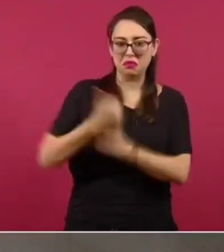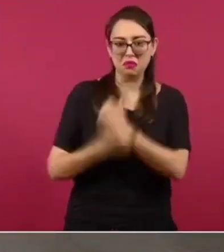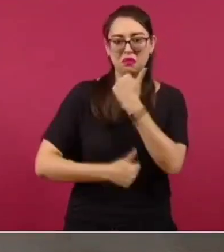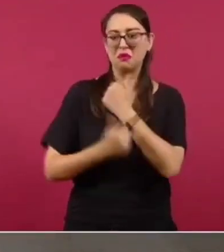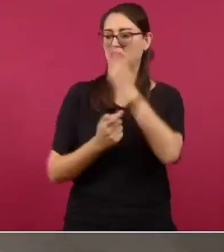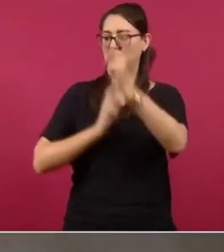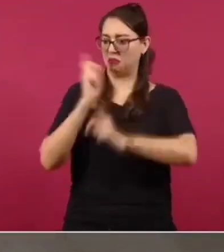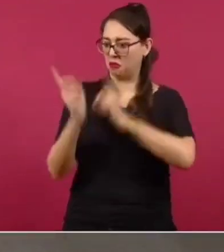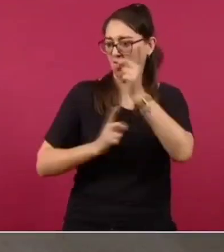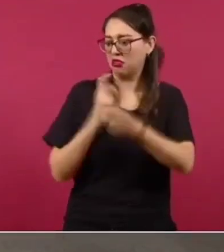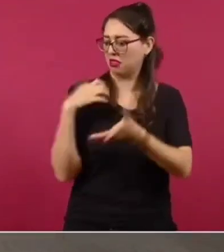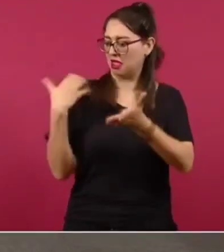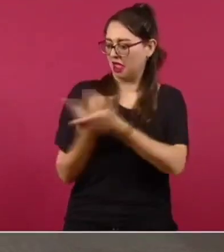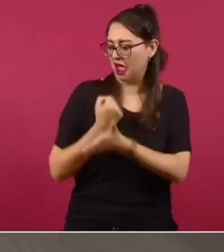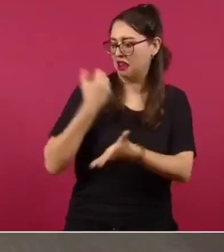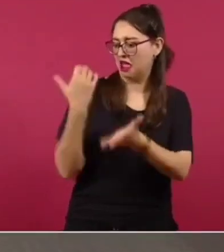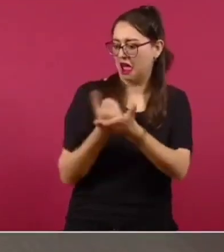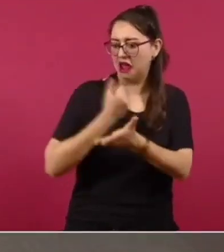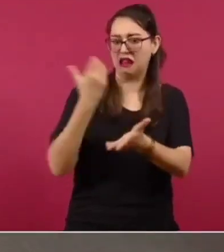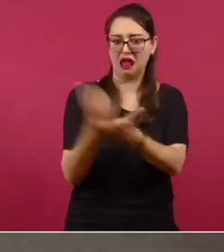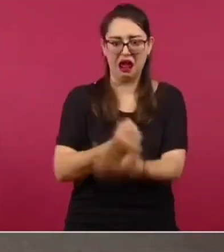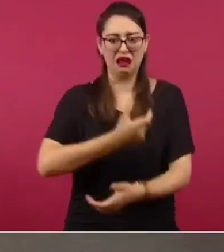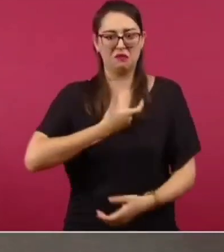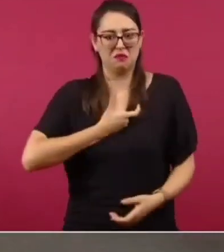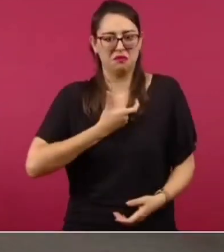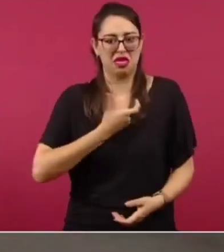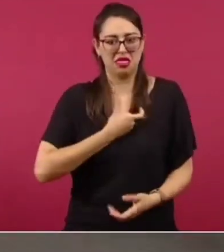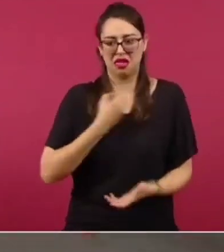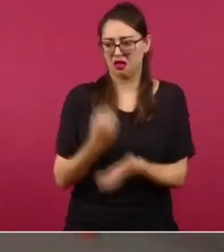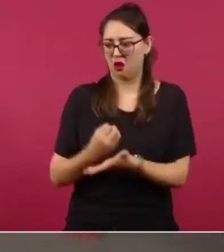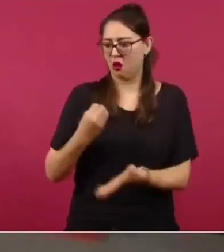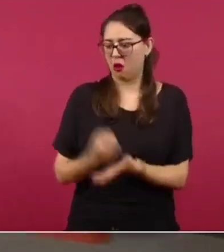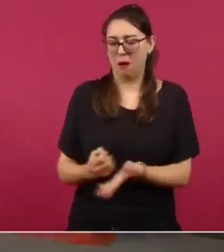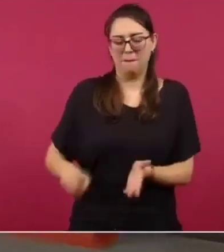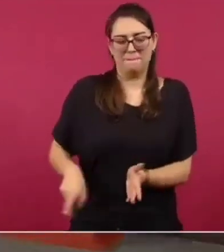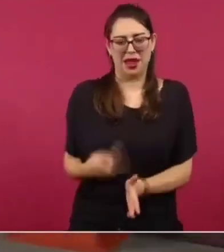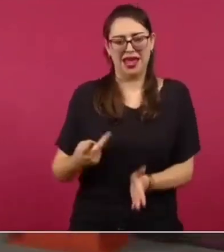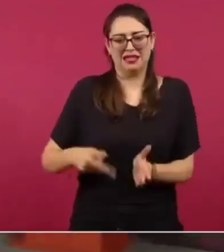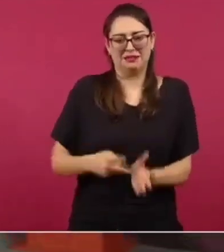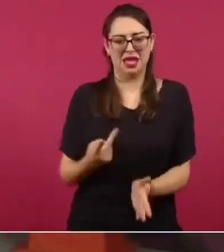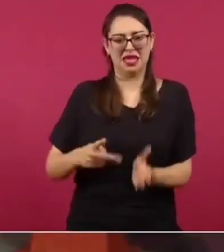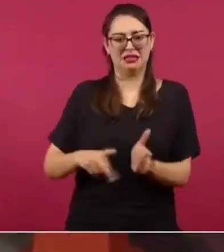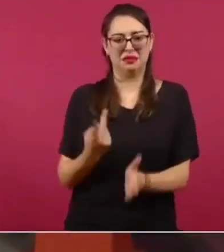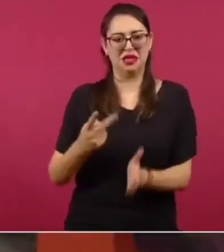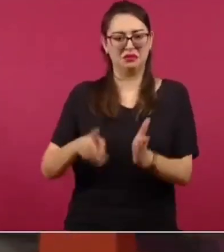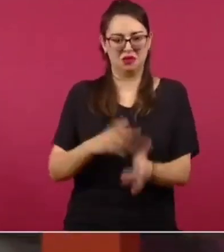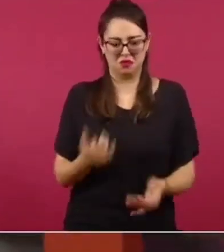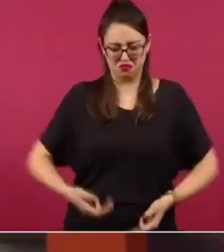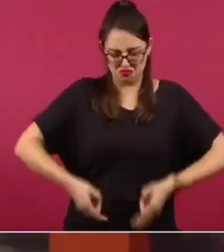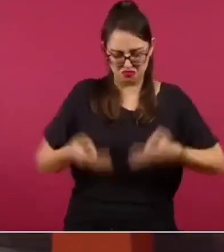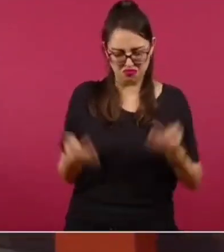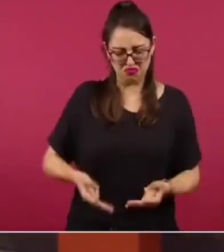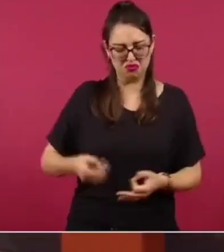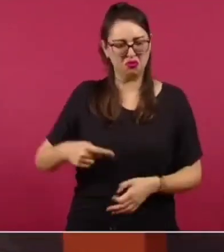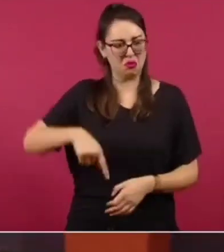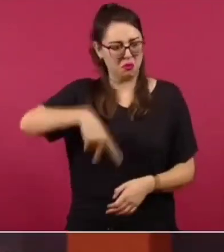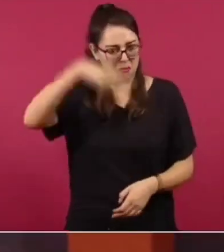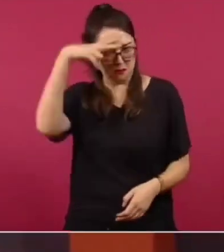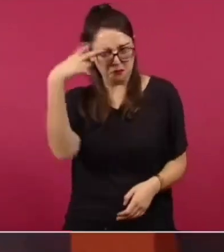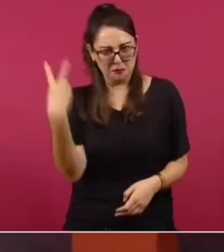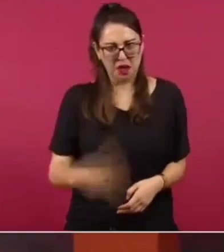de Nogales, Sonora, que